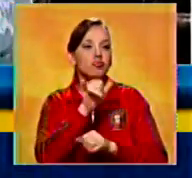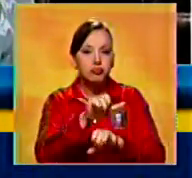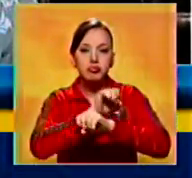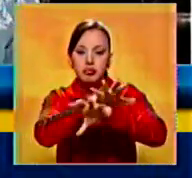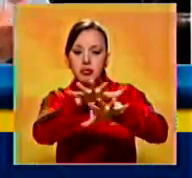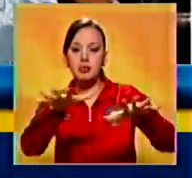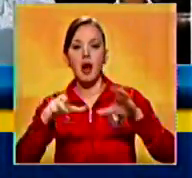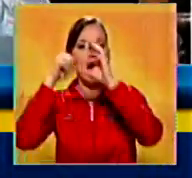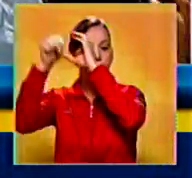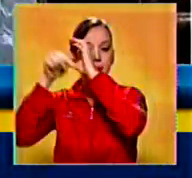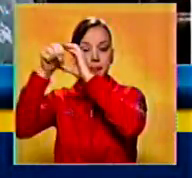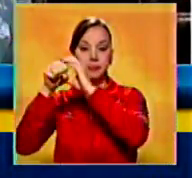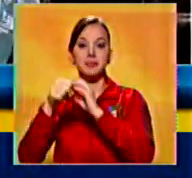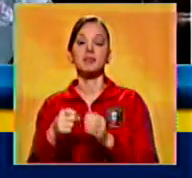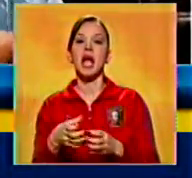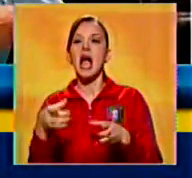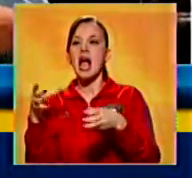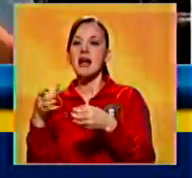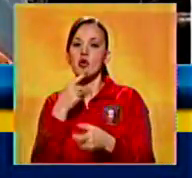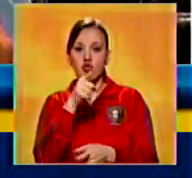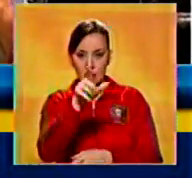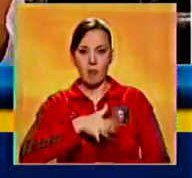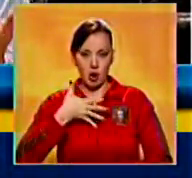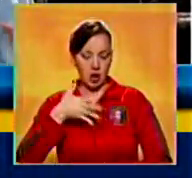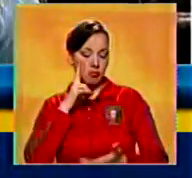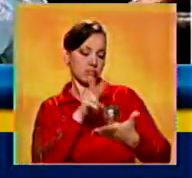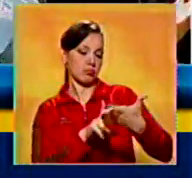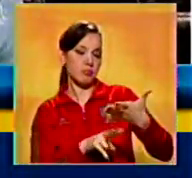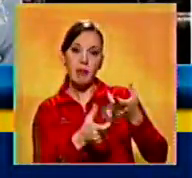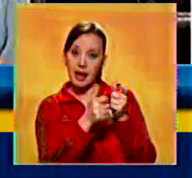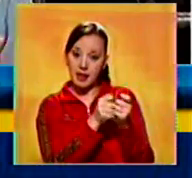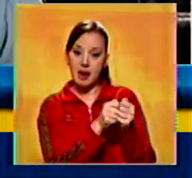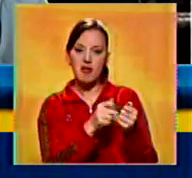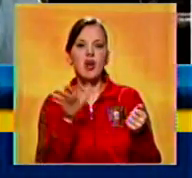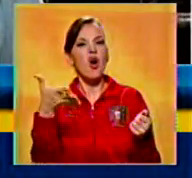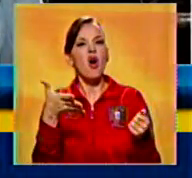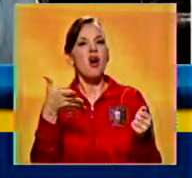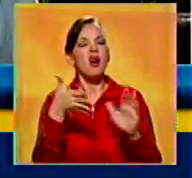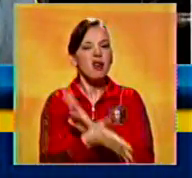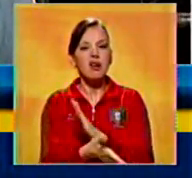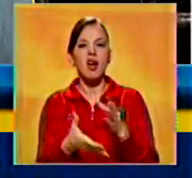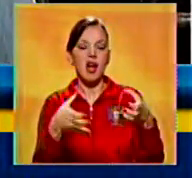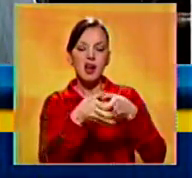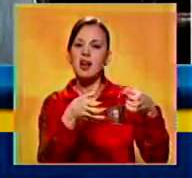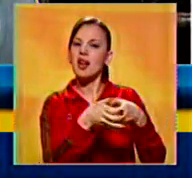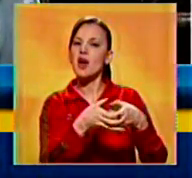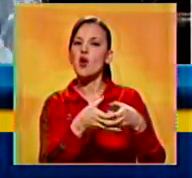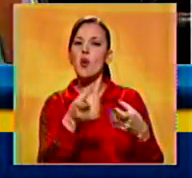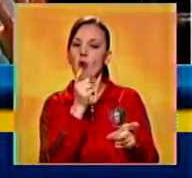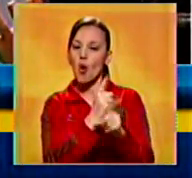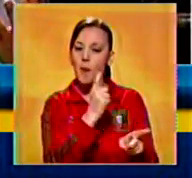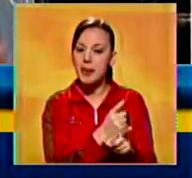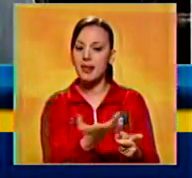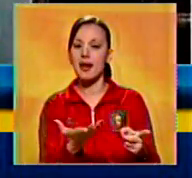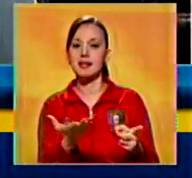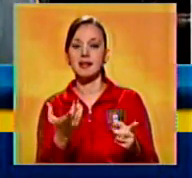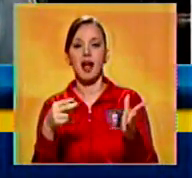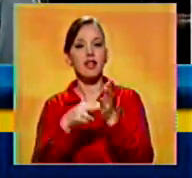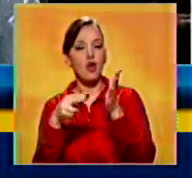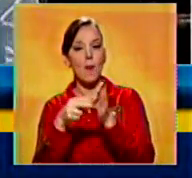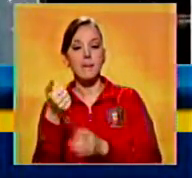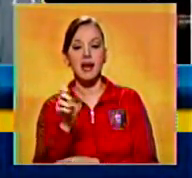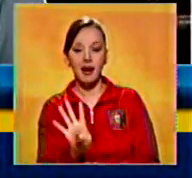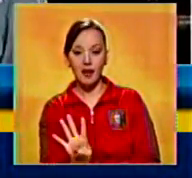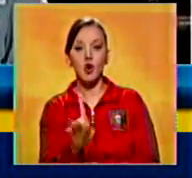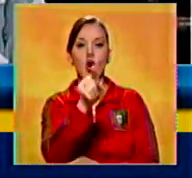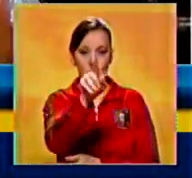resultados de los partidos, qué partido viene, cuál ha sido la expectativa, todo lo que implica el Mundial 2014 y